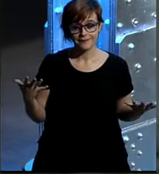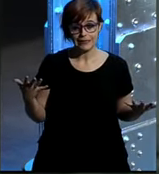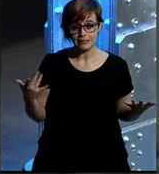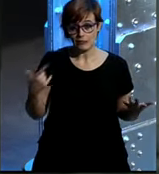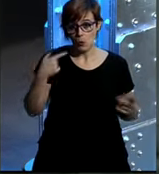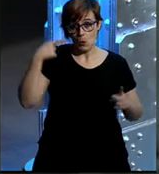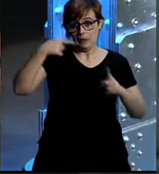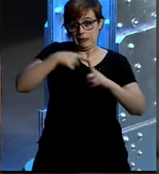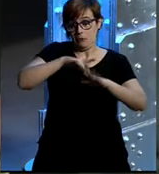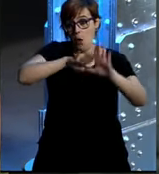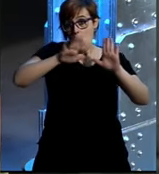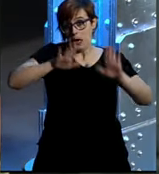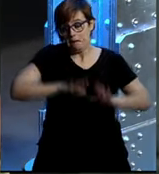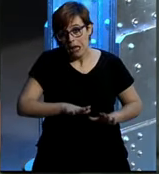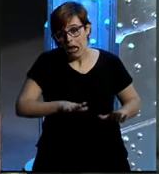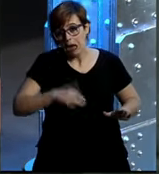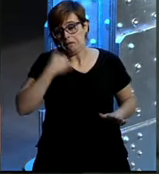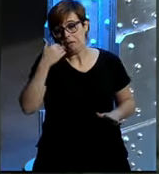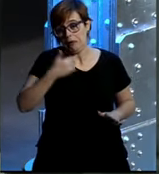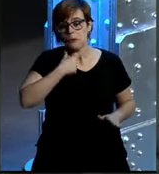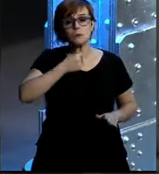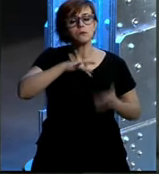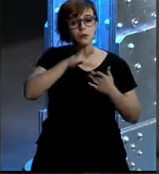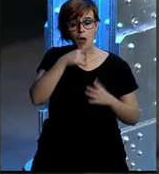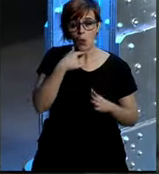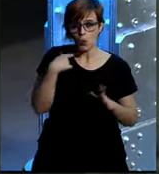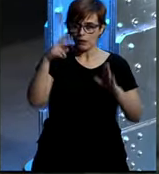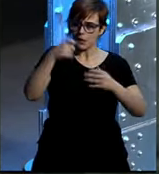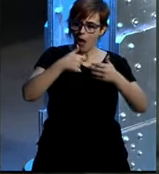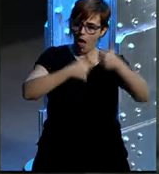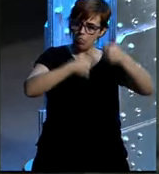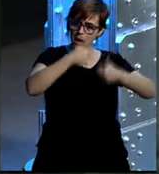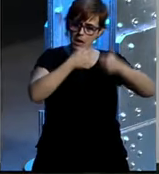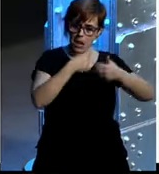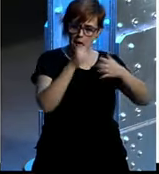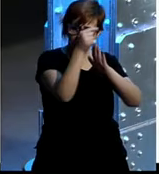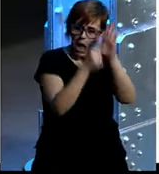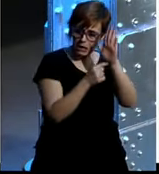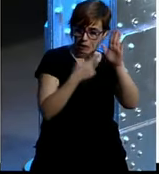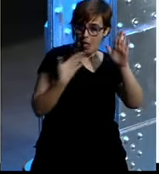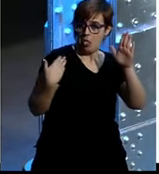para terminar, os contaría que un índice que es muy reciente y un ranking que es muy reciente que lo hace